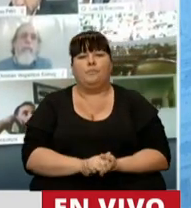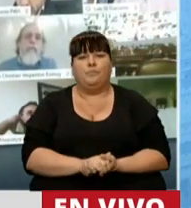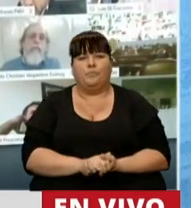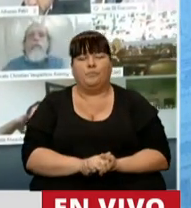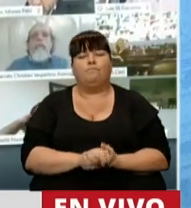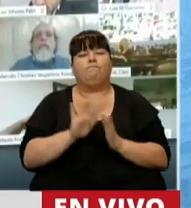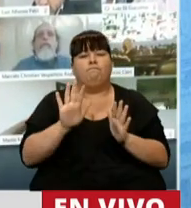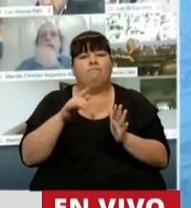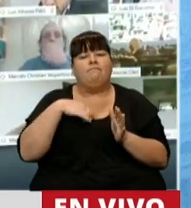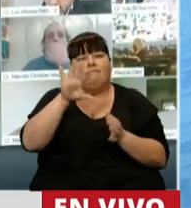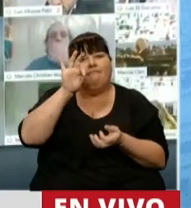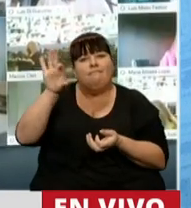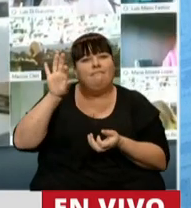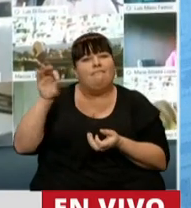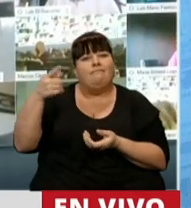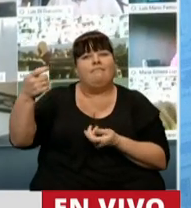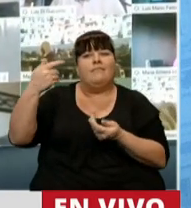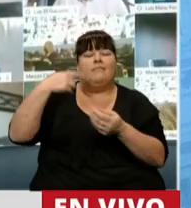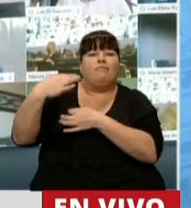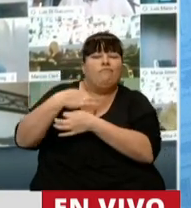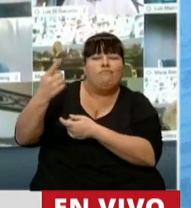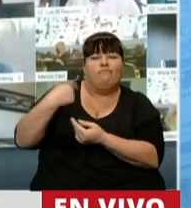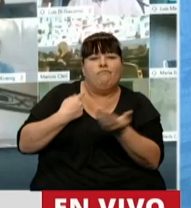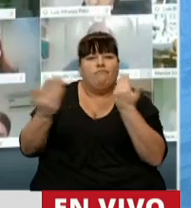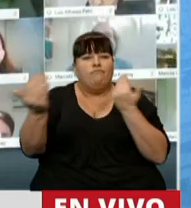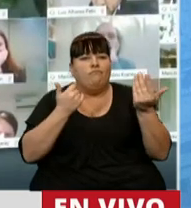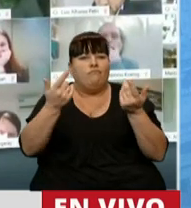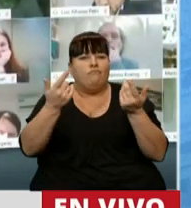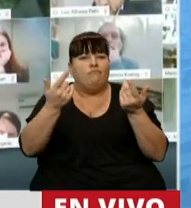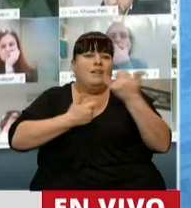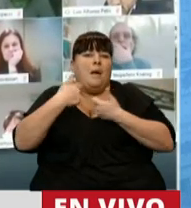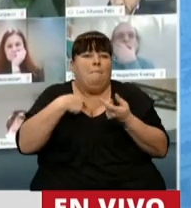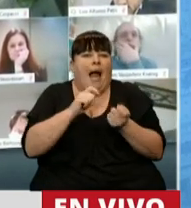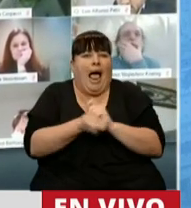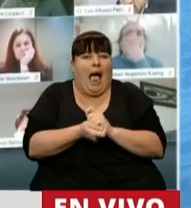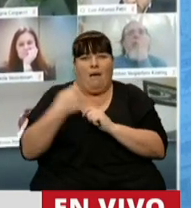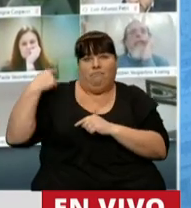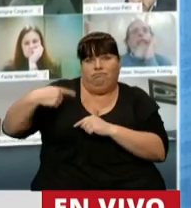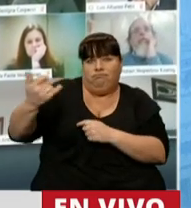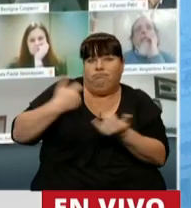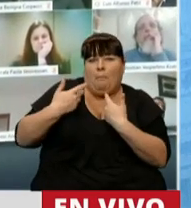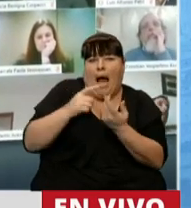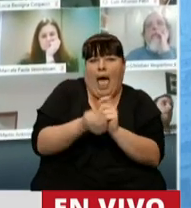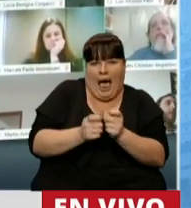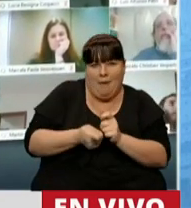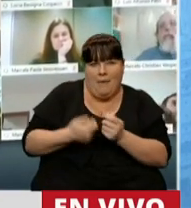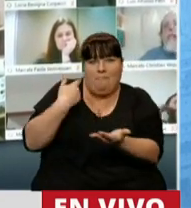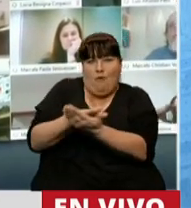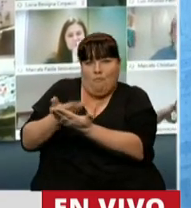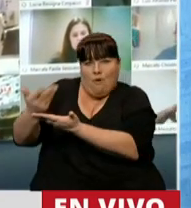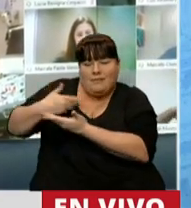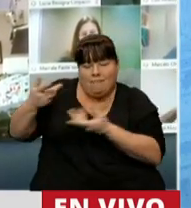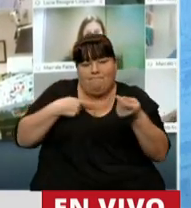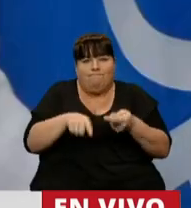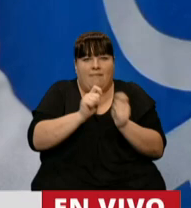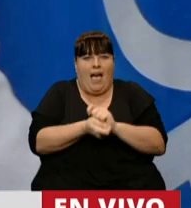haber recogido sugerencias que hemos estado recibiendo en estos últimos días. El primero